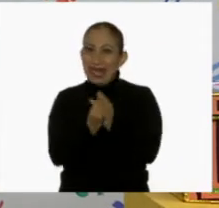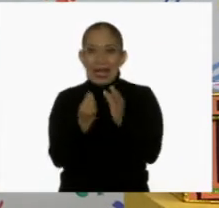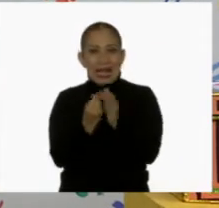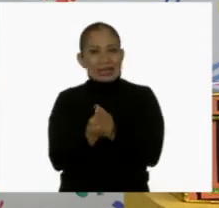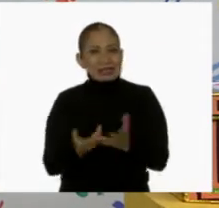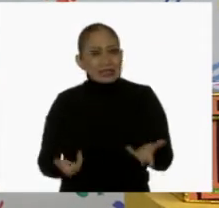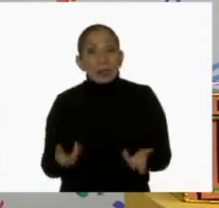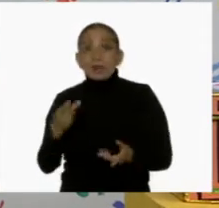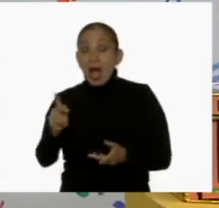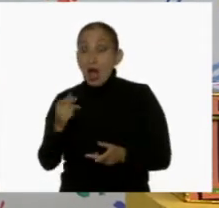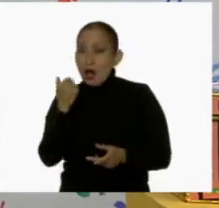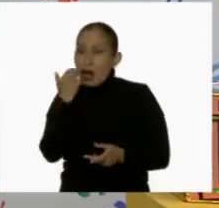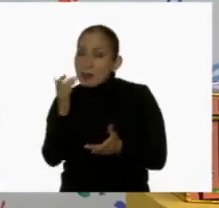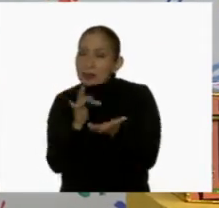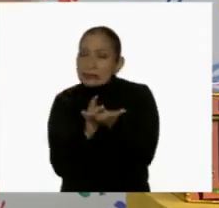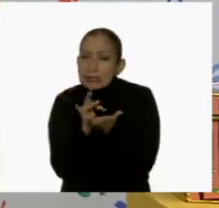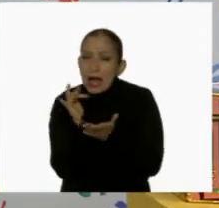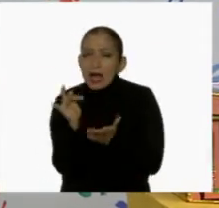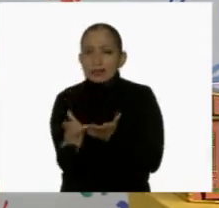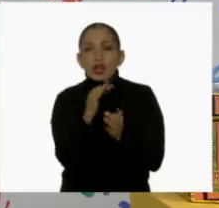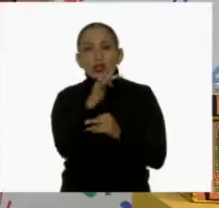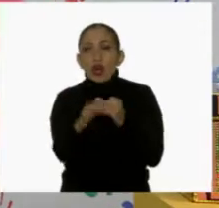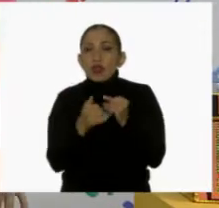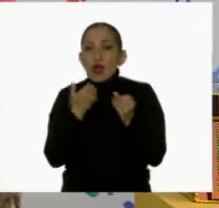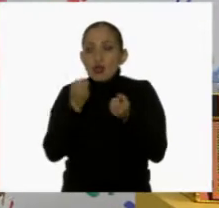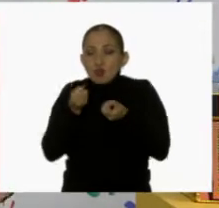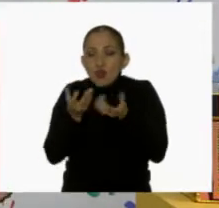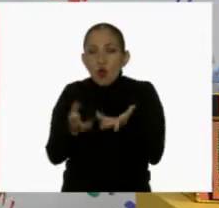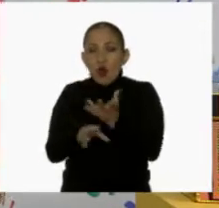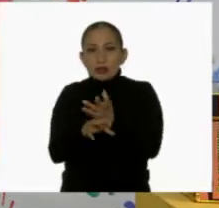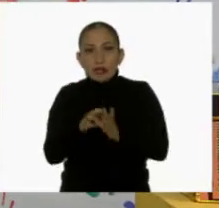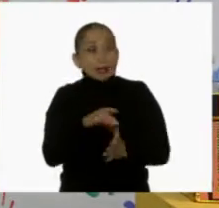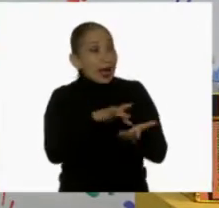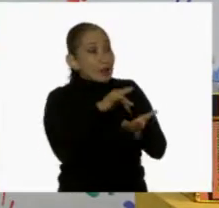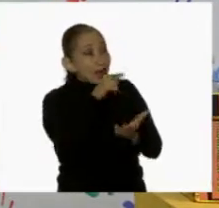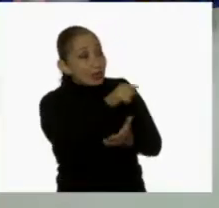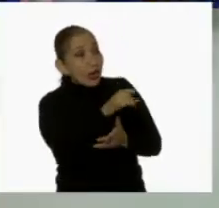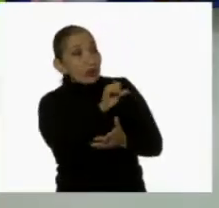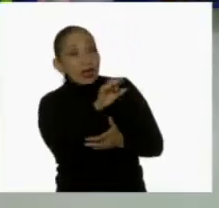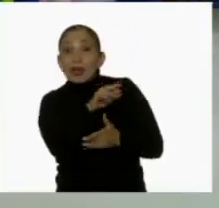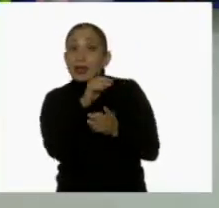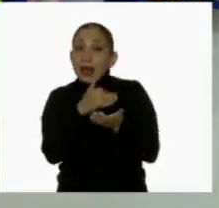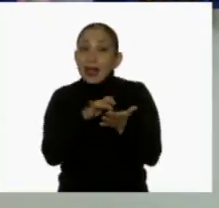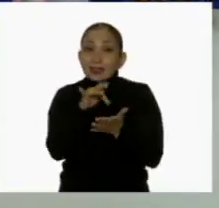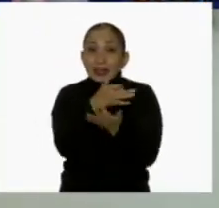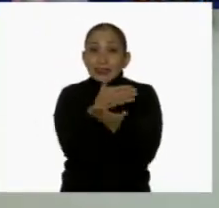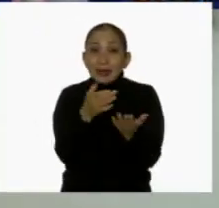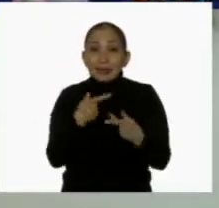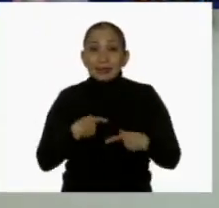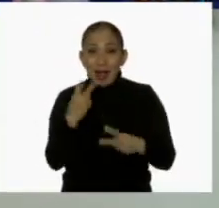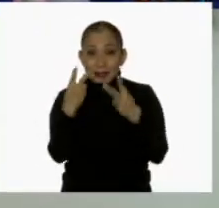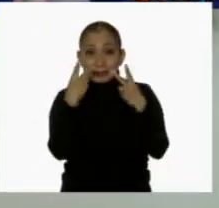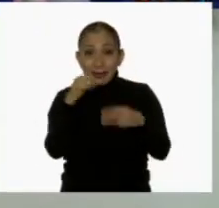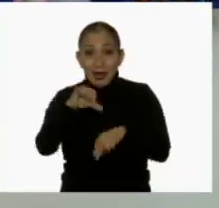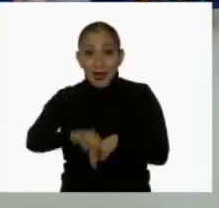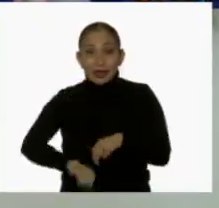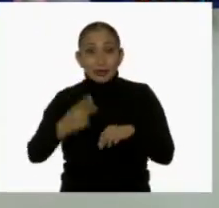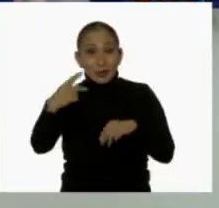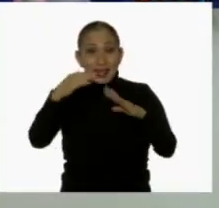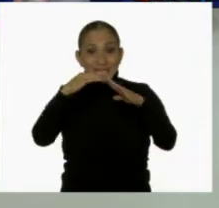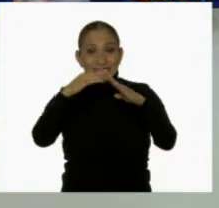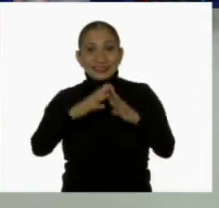clase, pero te lo queremos agradecer por todo lo que nos has compartido. Gracias a ti, Oscar, y gracias a todas las personas que nos acompañan desde